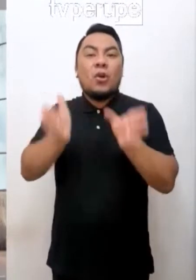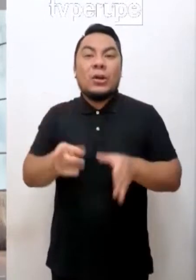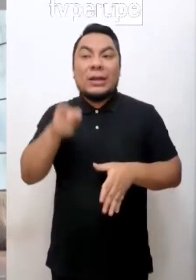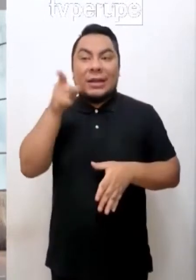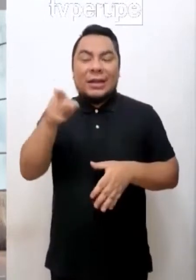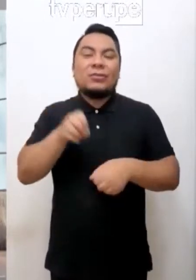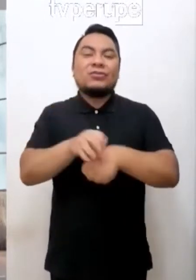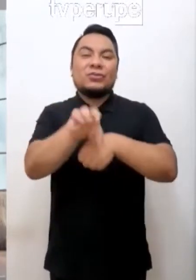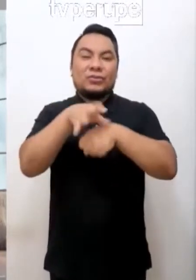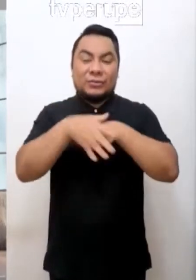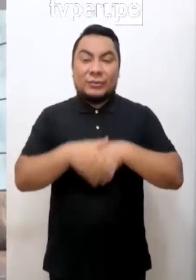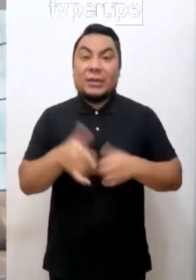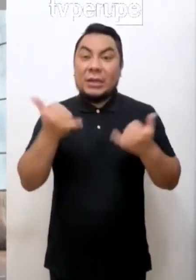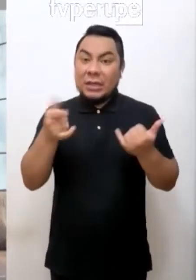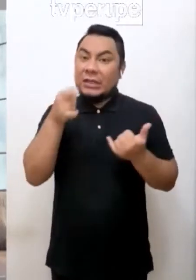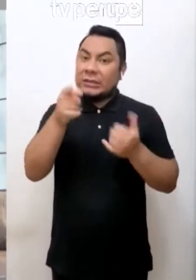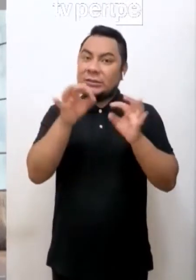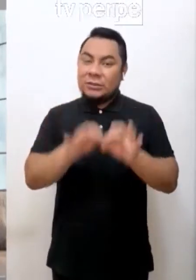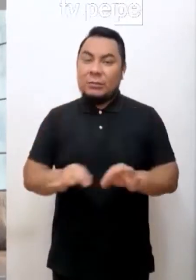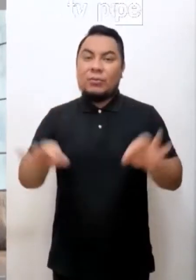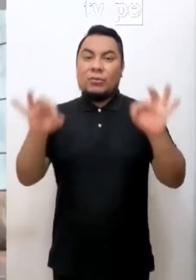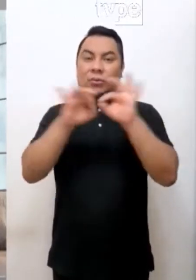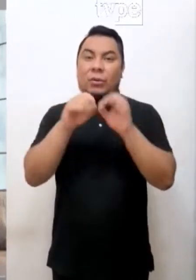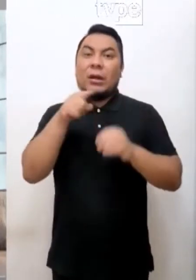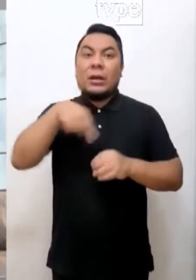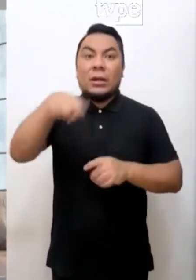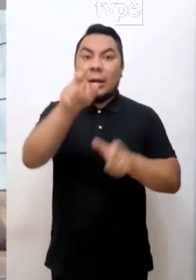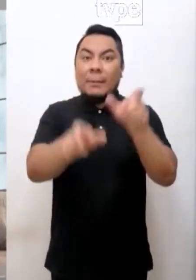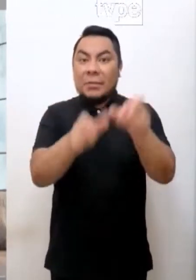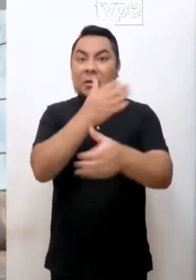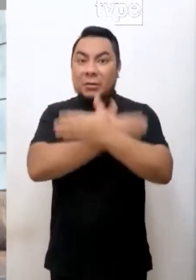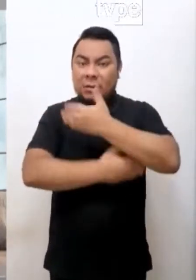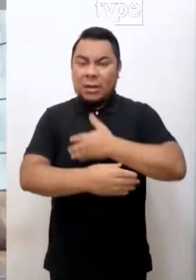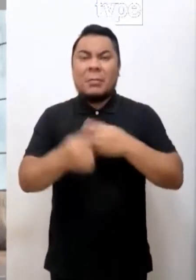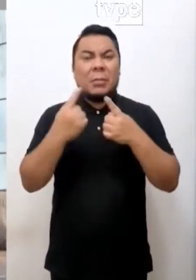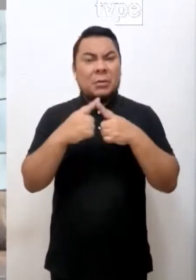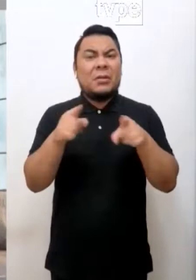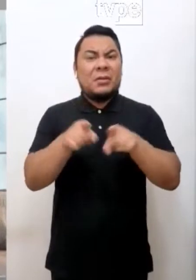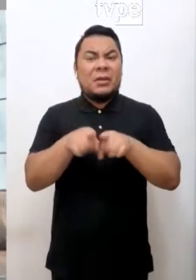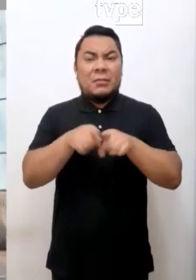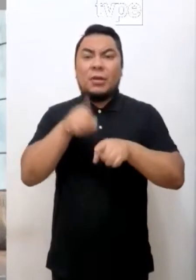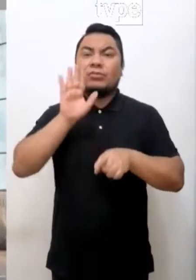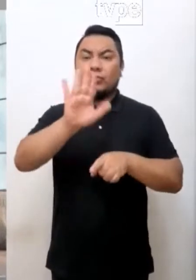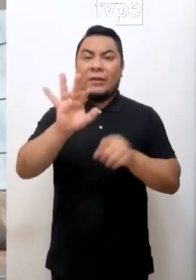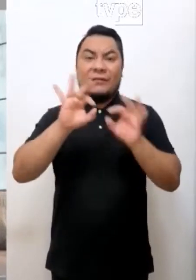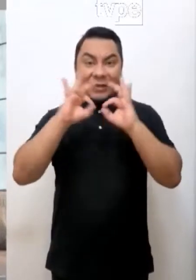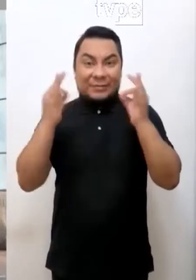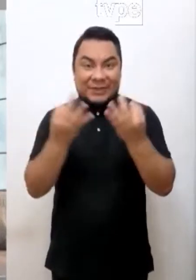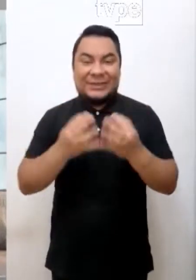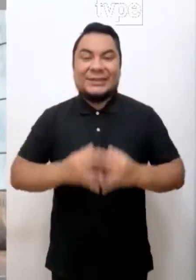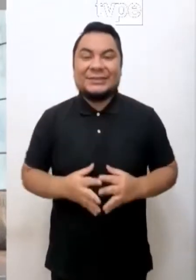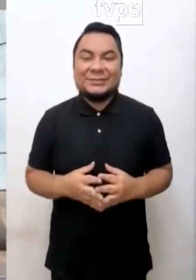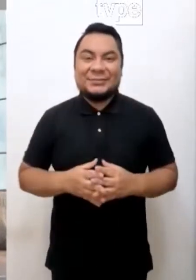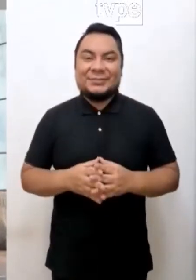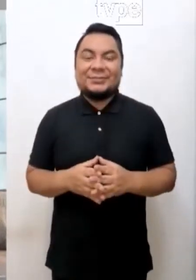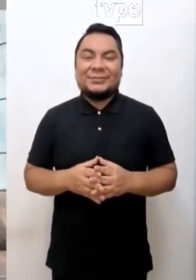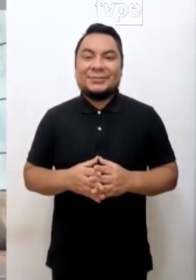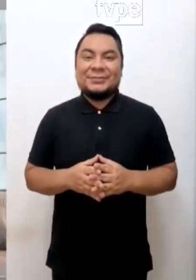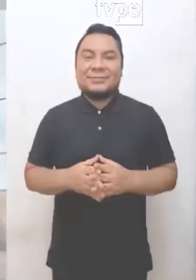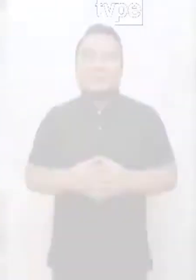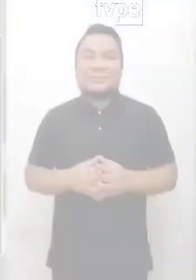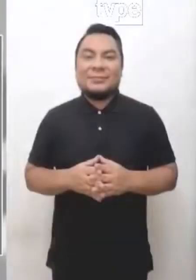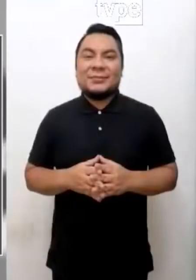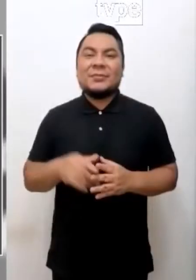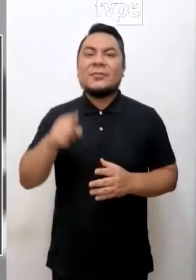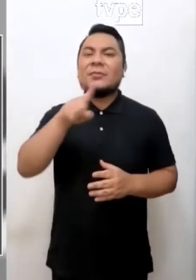psicóloga y además es coach. Y esto es muy importante, no solo para las personas con discapacidad, sino también para sus familias.